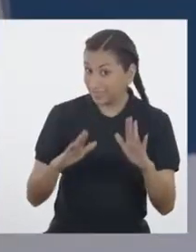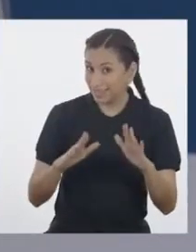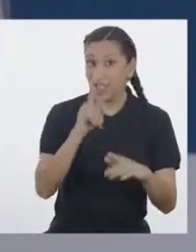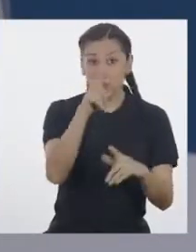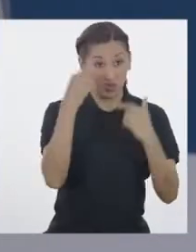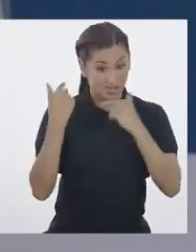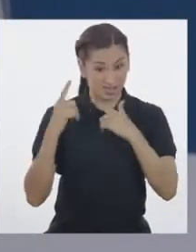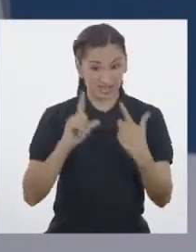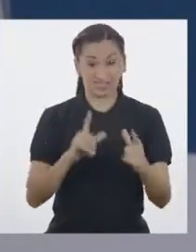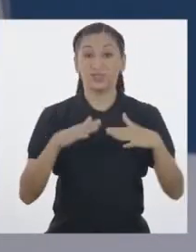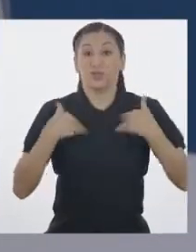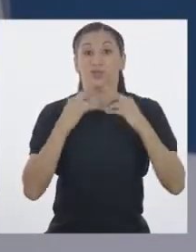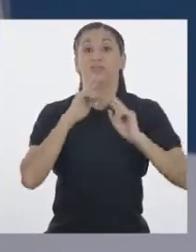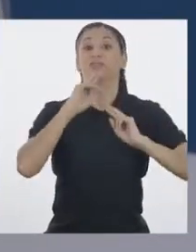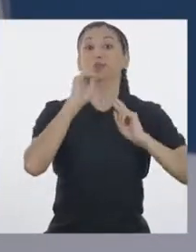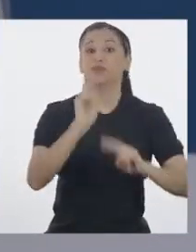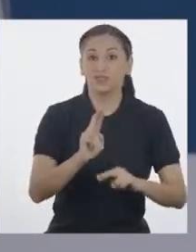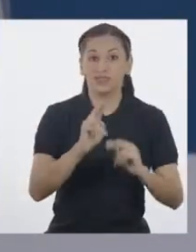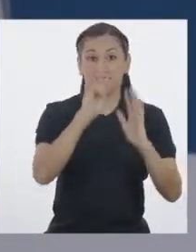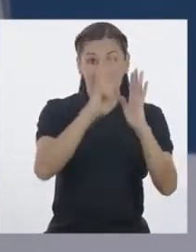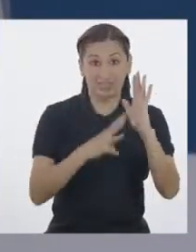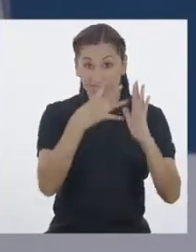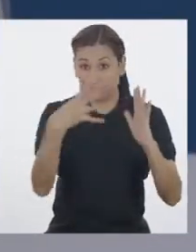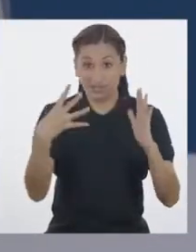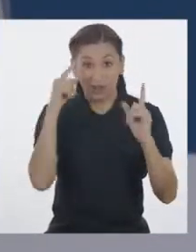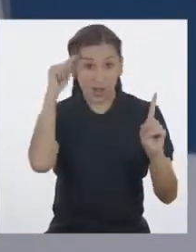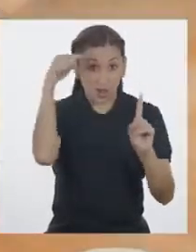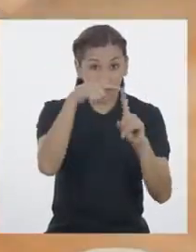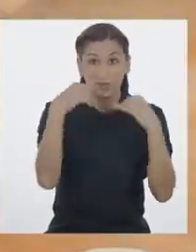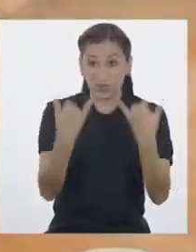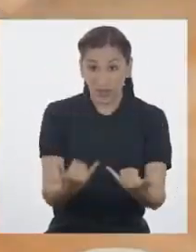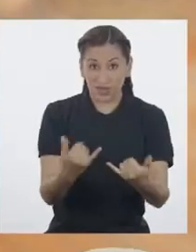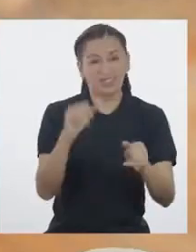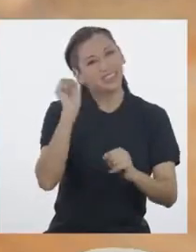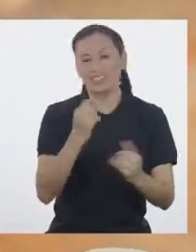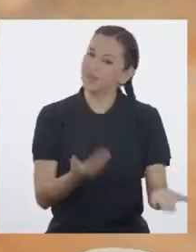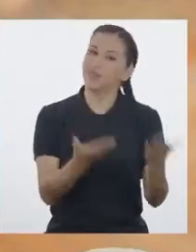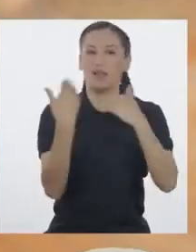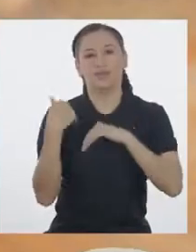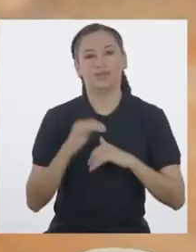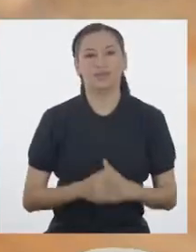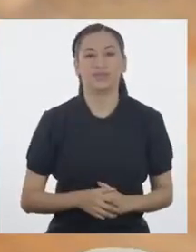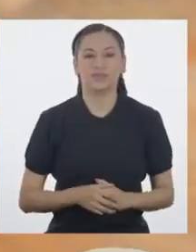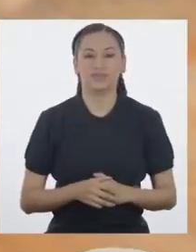¿Están listos para resolver el propósito de hoy? ¡Vamos!